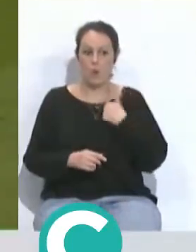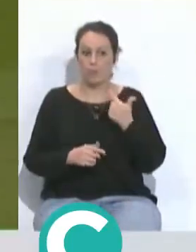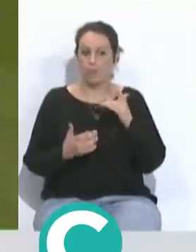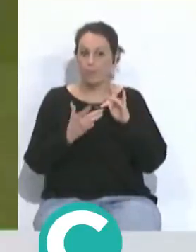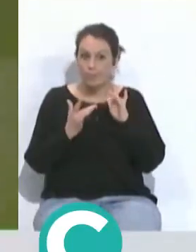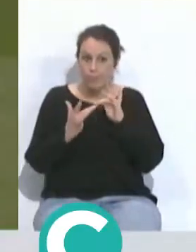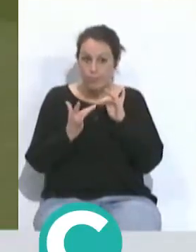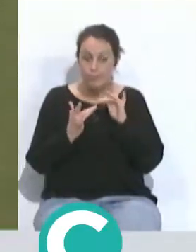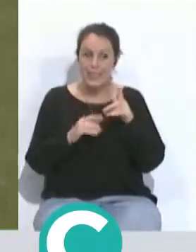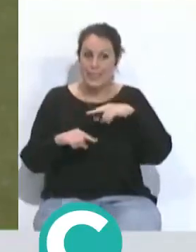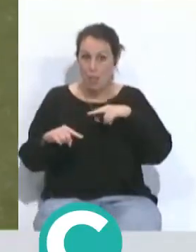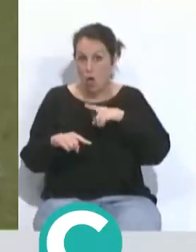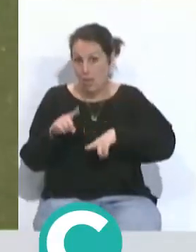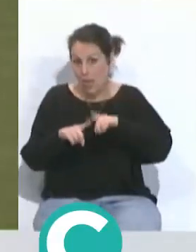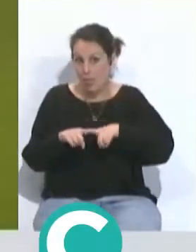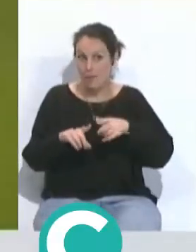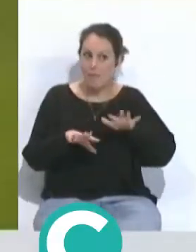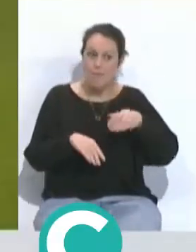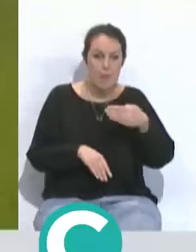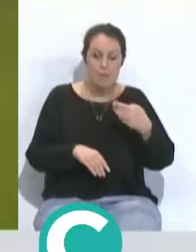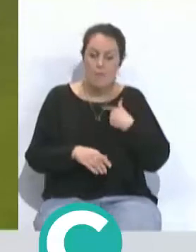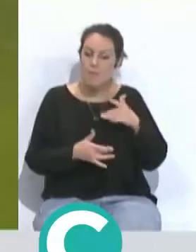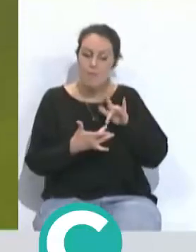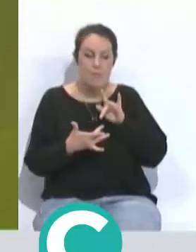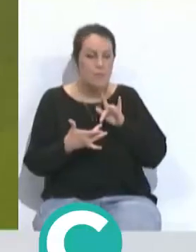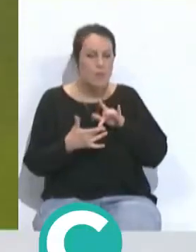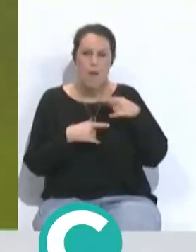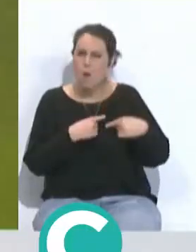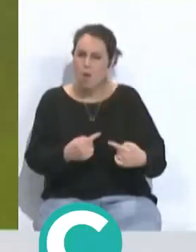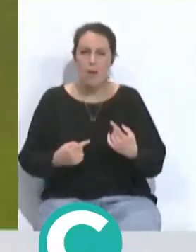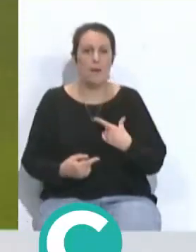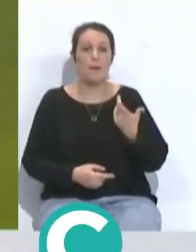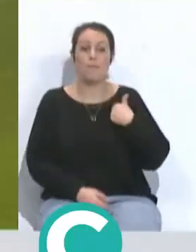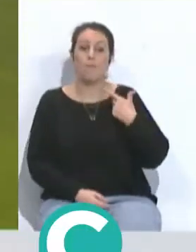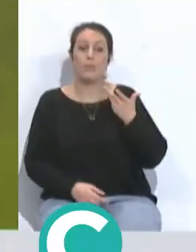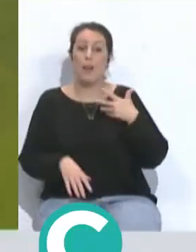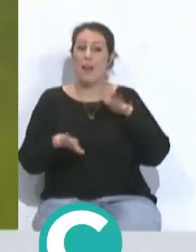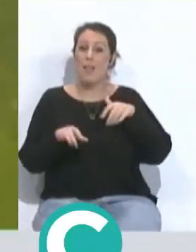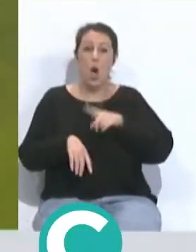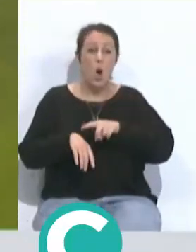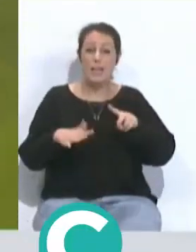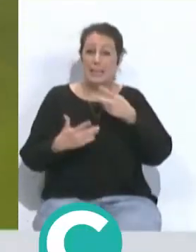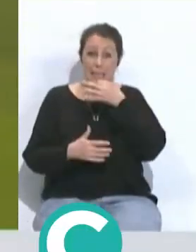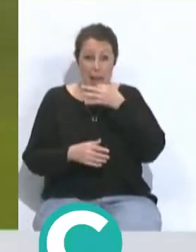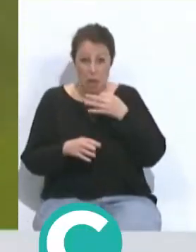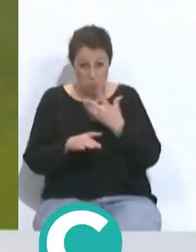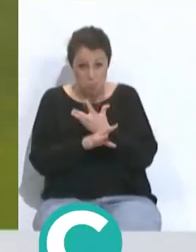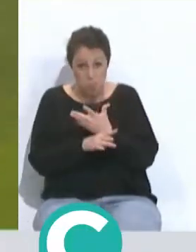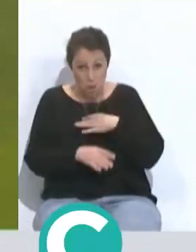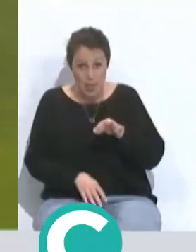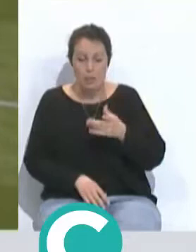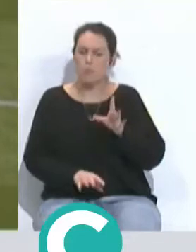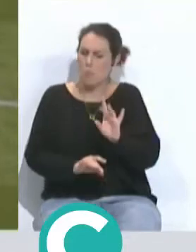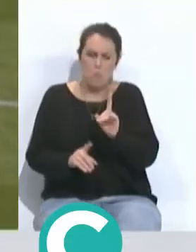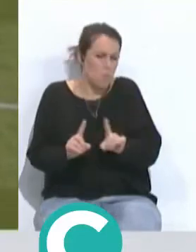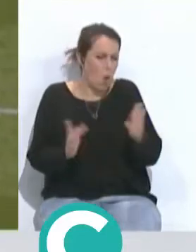con el segundo entrenador y con el Cádiz era diario. Entonces había, ¿viste? ¿Podemos jugar detrás del Cádiz a las 7 de la tarde? Ningún problema. Y